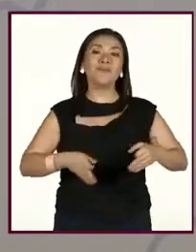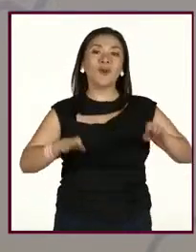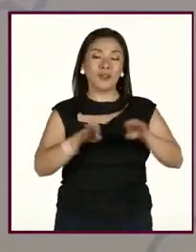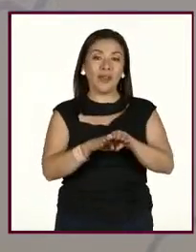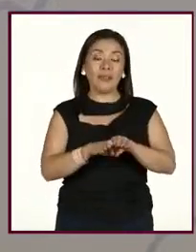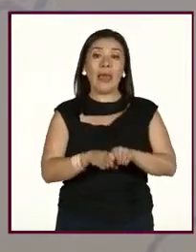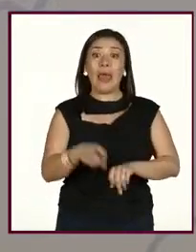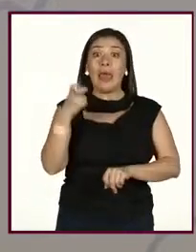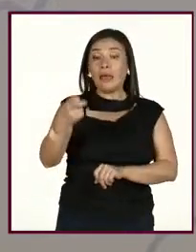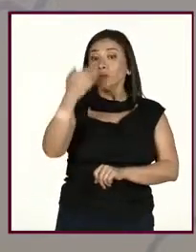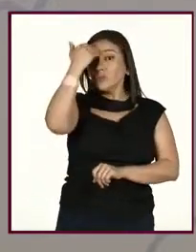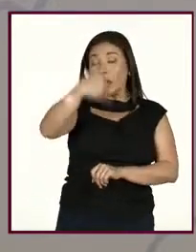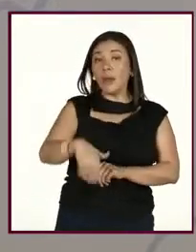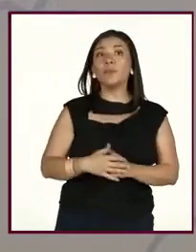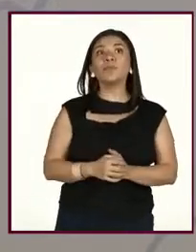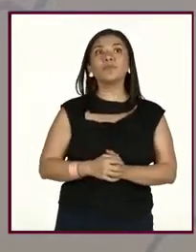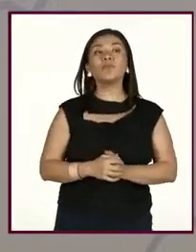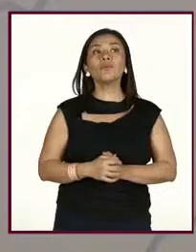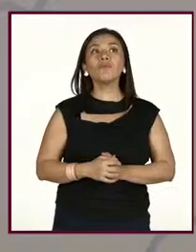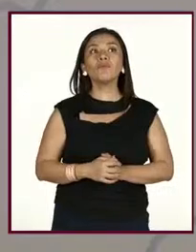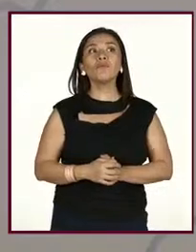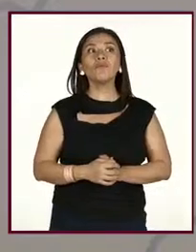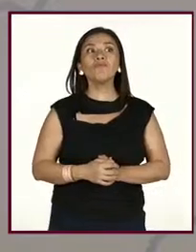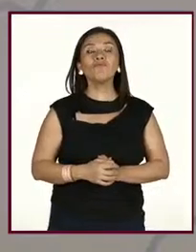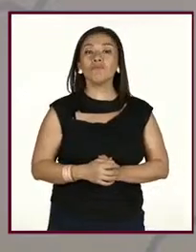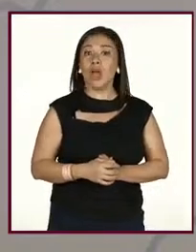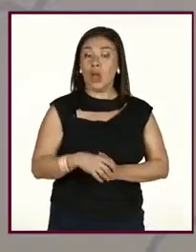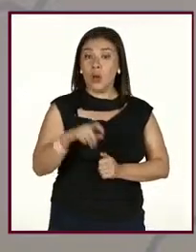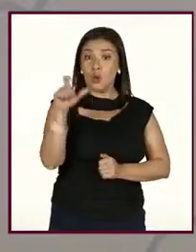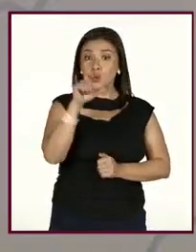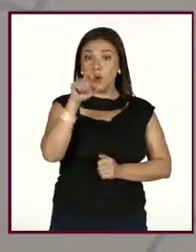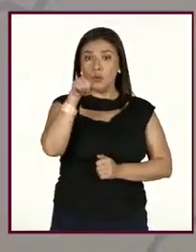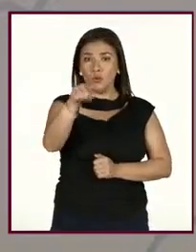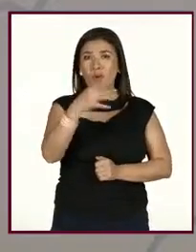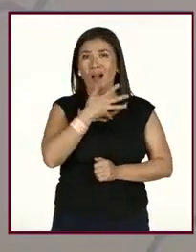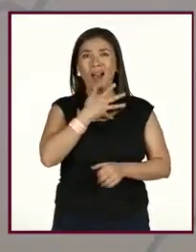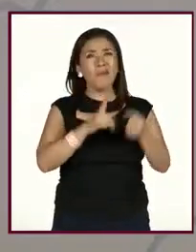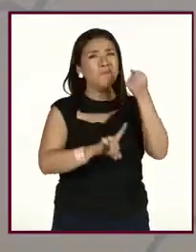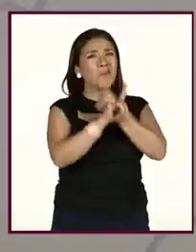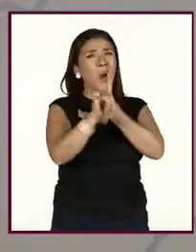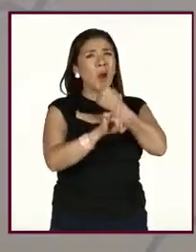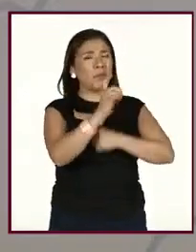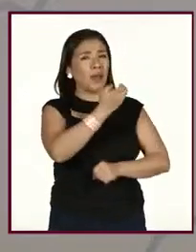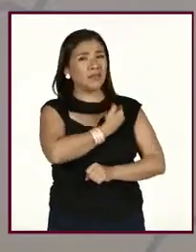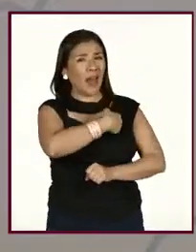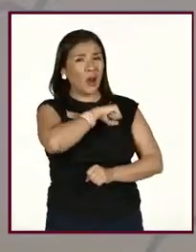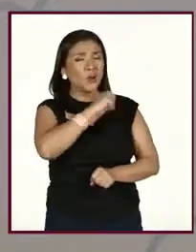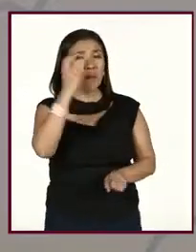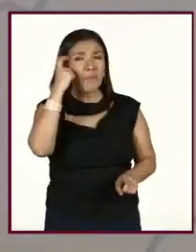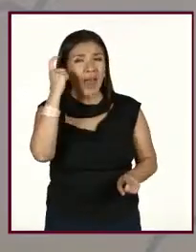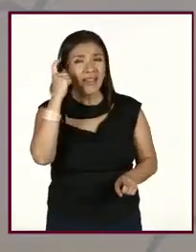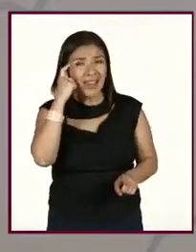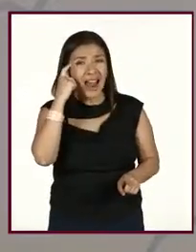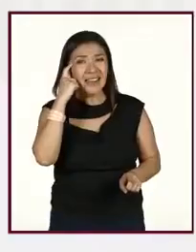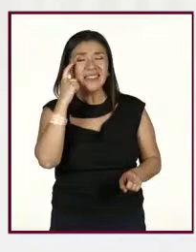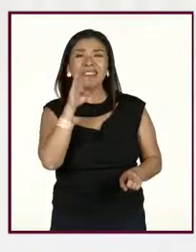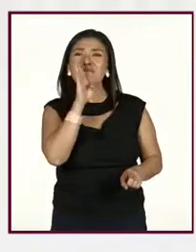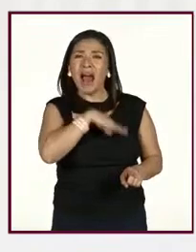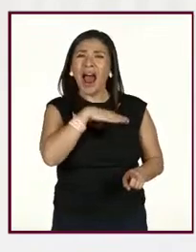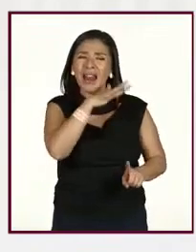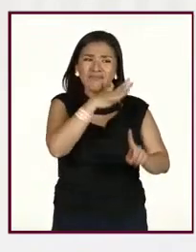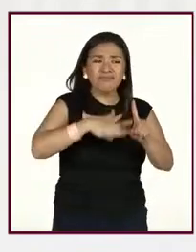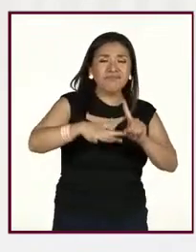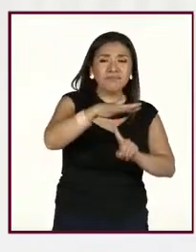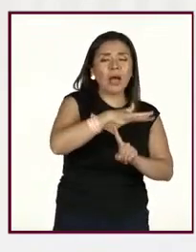también aquí mencionar que cuando se está teniendo, atravesando un problema de salud mental, pues, justamente también puede afectar